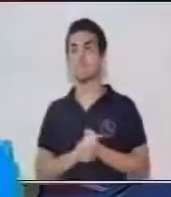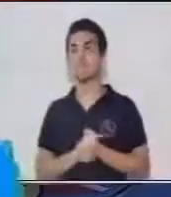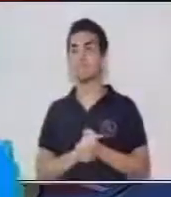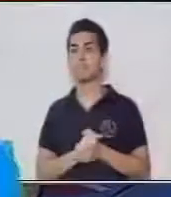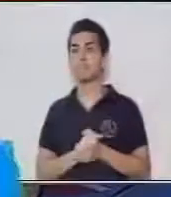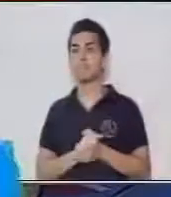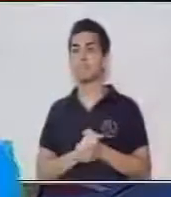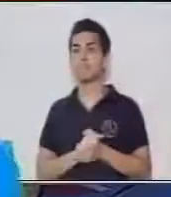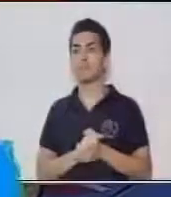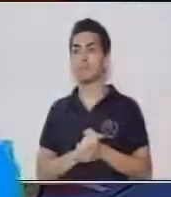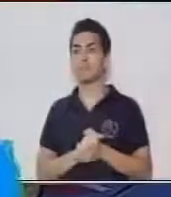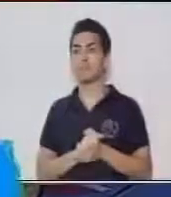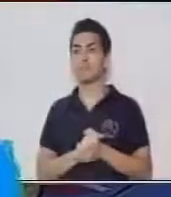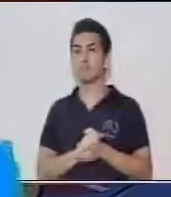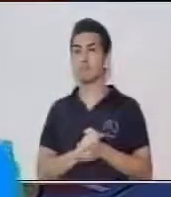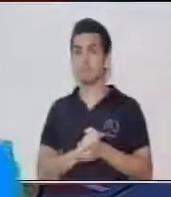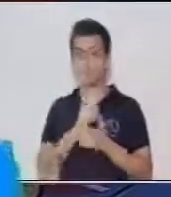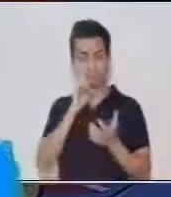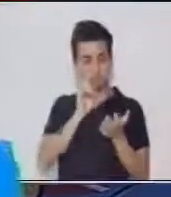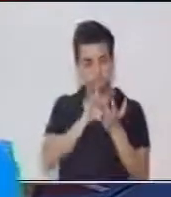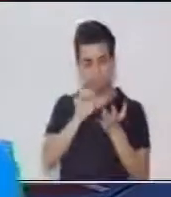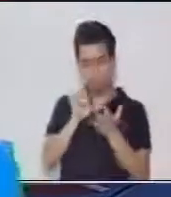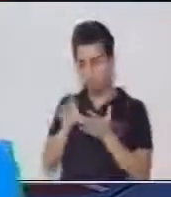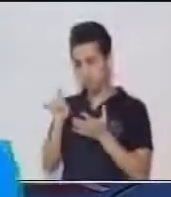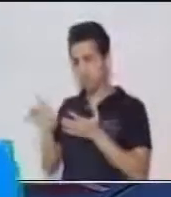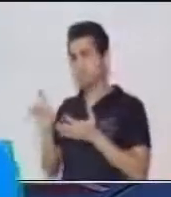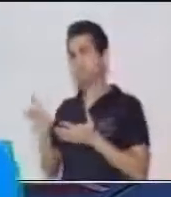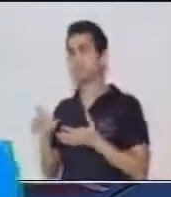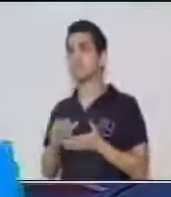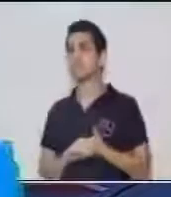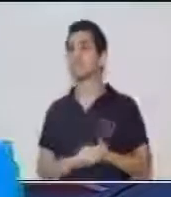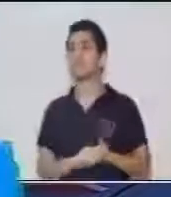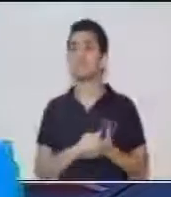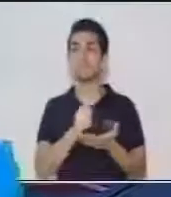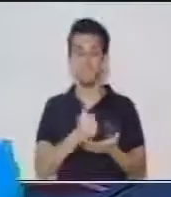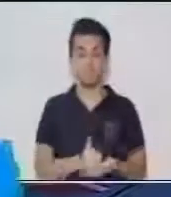Podemos ir omitiendo, ayuda al crecimiento